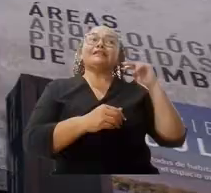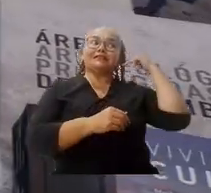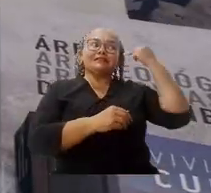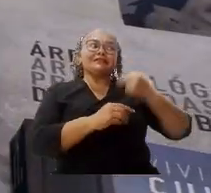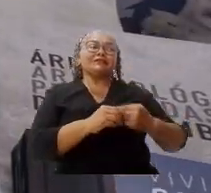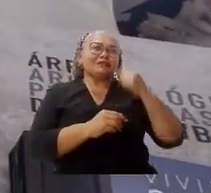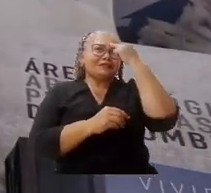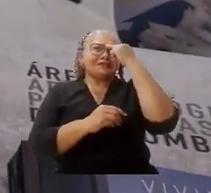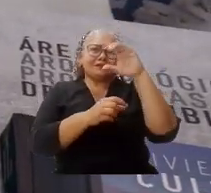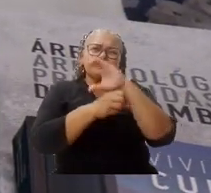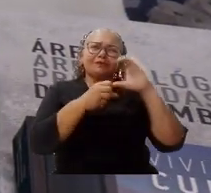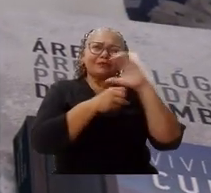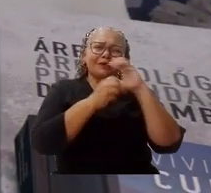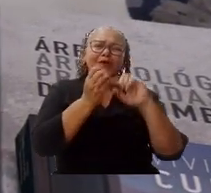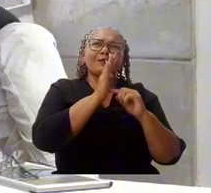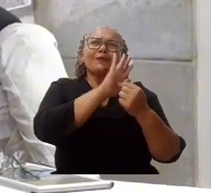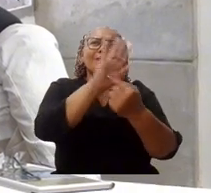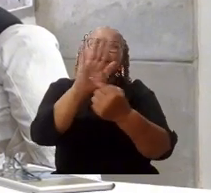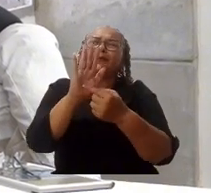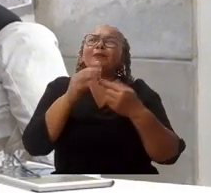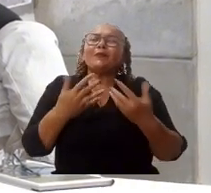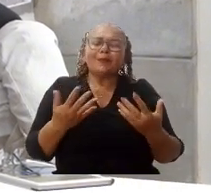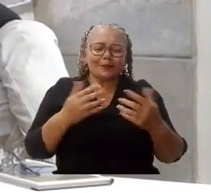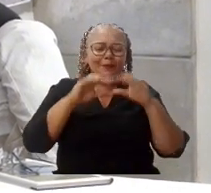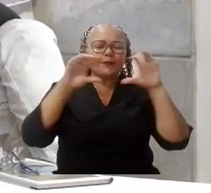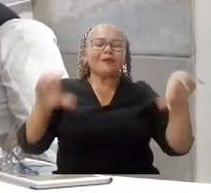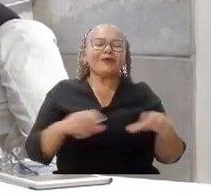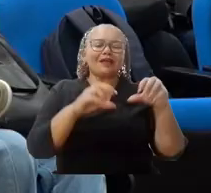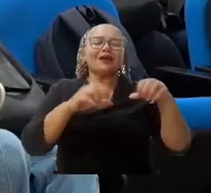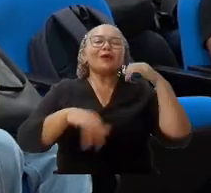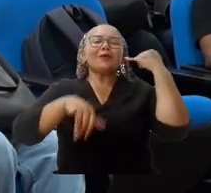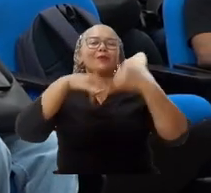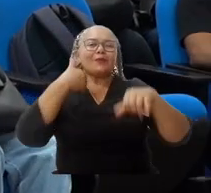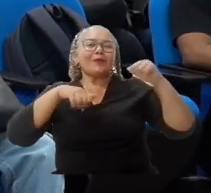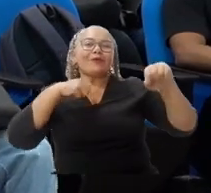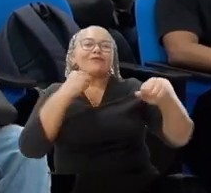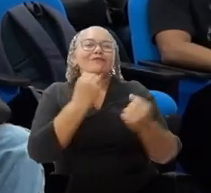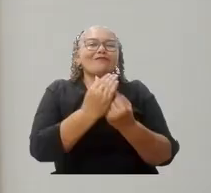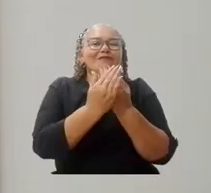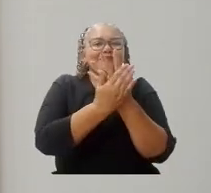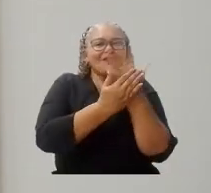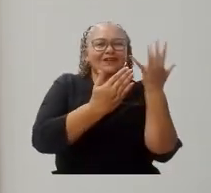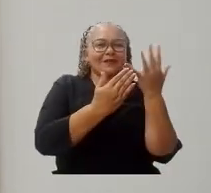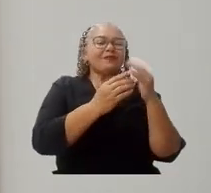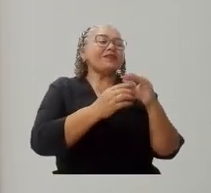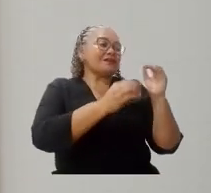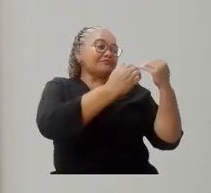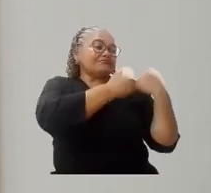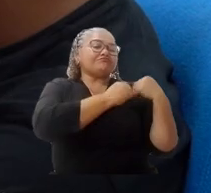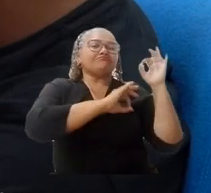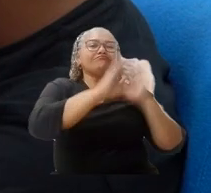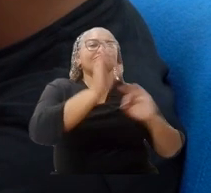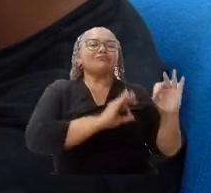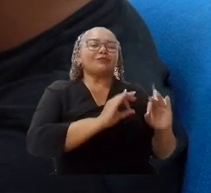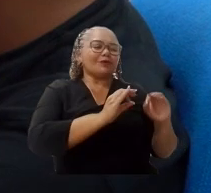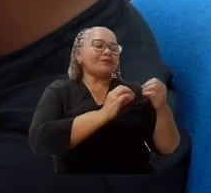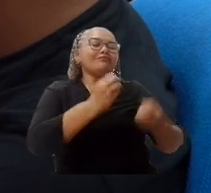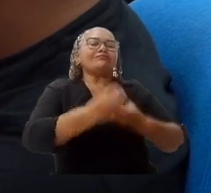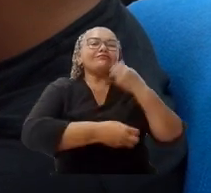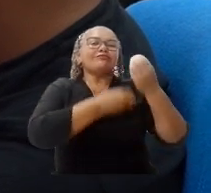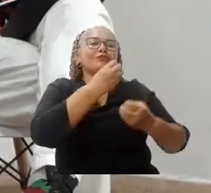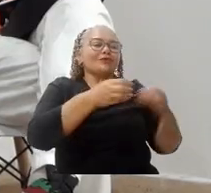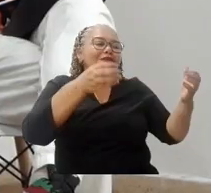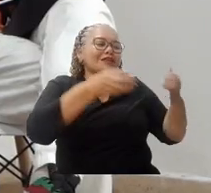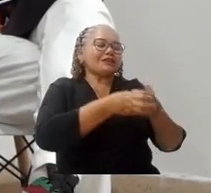panorama de la ciudad fue protagonista en la jornada Juegos Florales, liderada por la Asociación de Escritores del Magdalena, donde